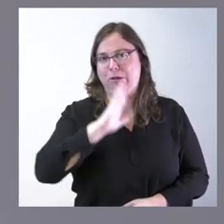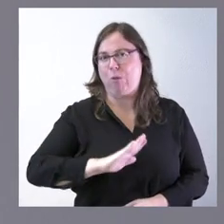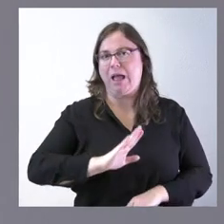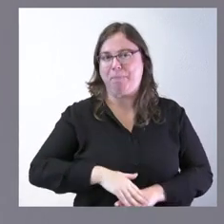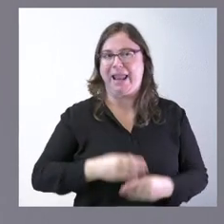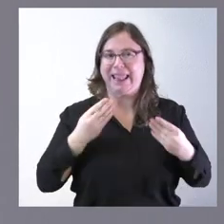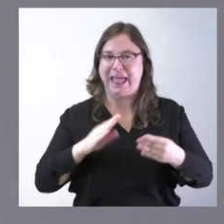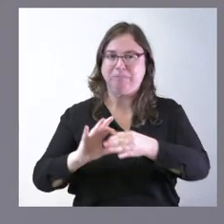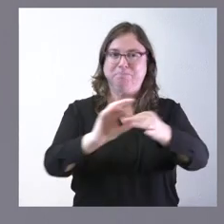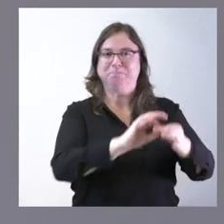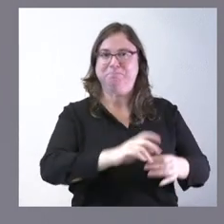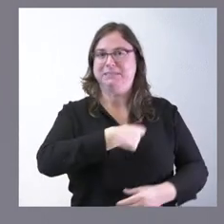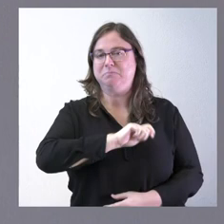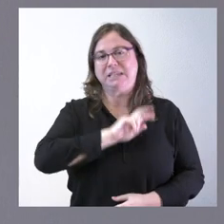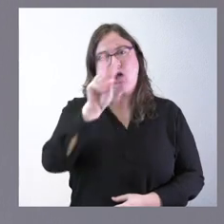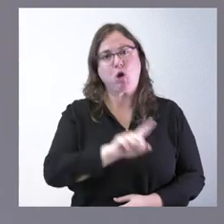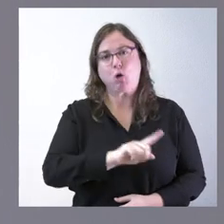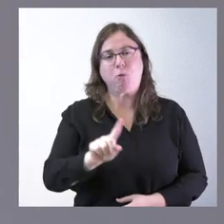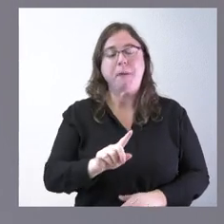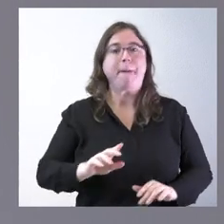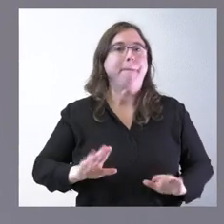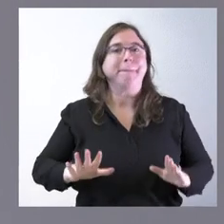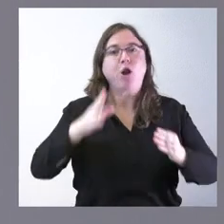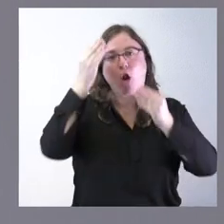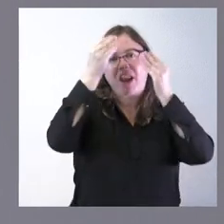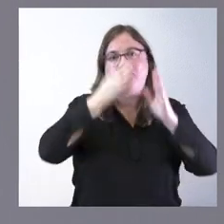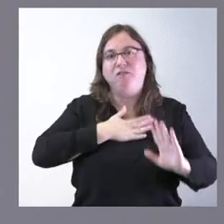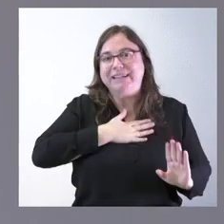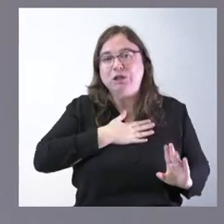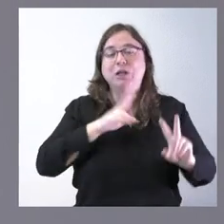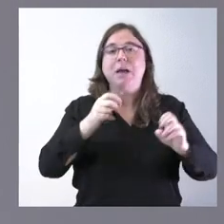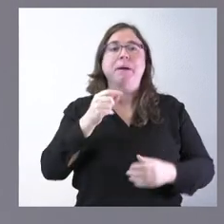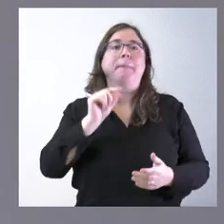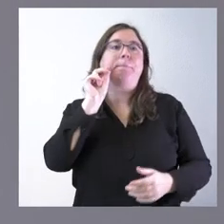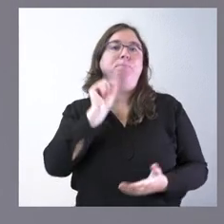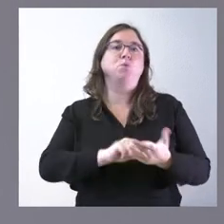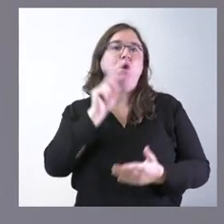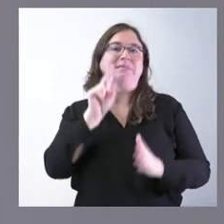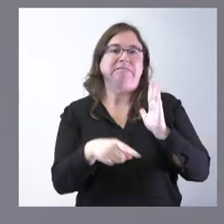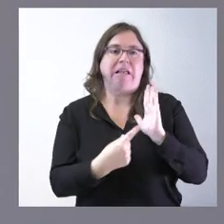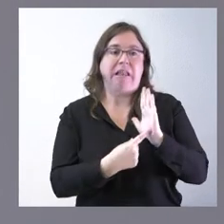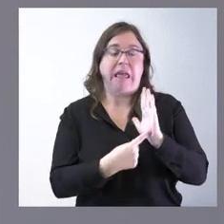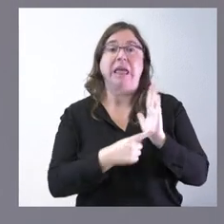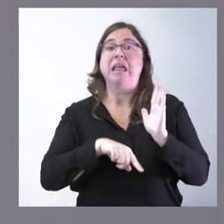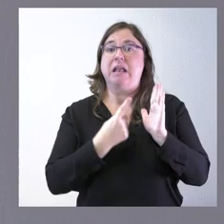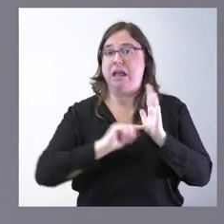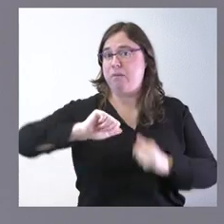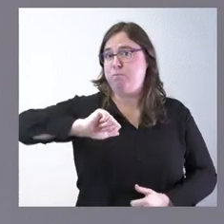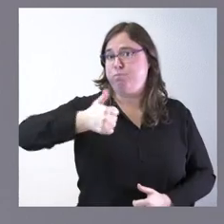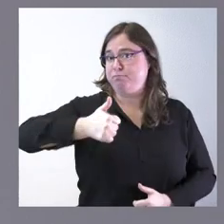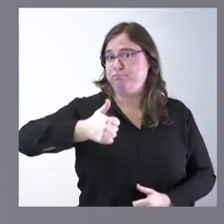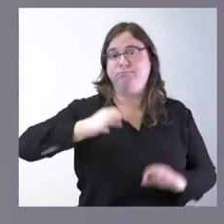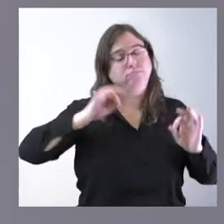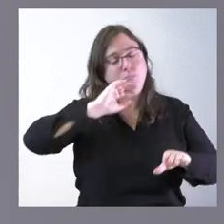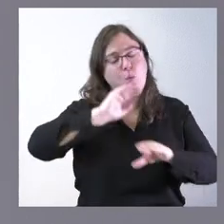la concordia entre todos los españoles pero más allá de esa reflexión sobre la visión de una ley una vez que la ley está aprobada y está en vigor lo que tiene que